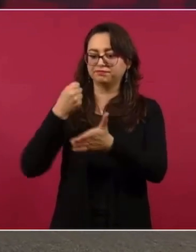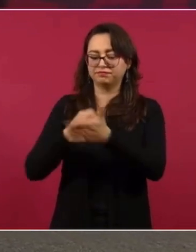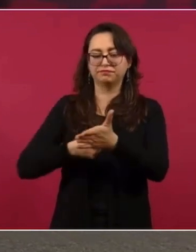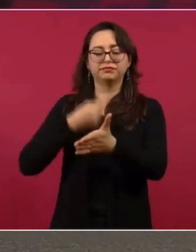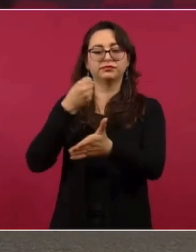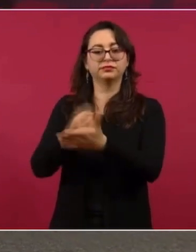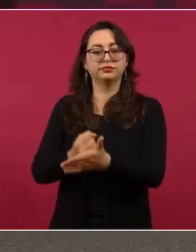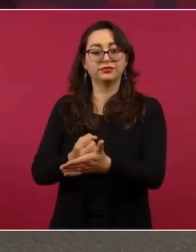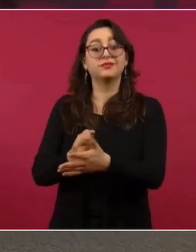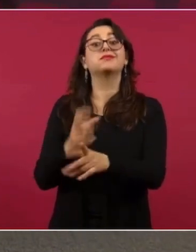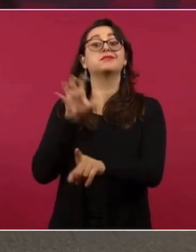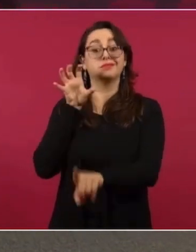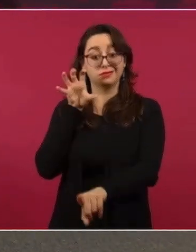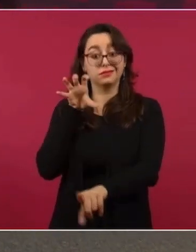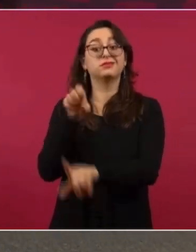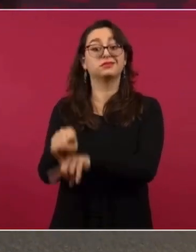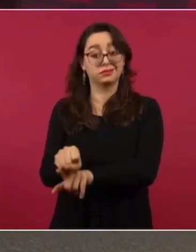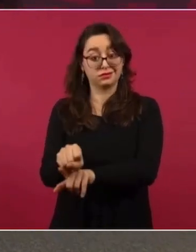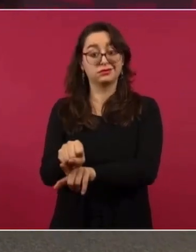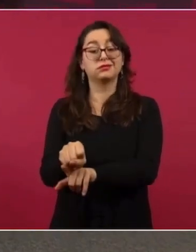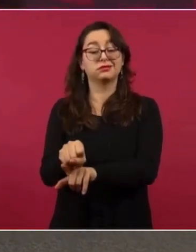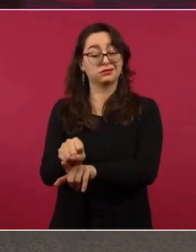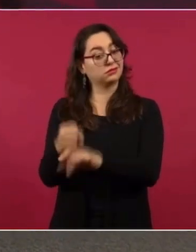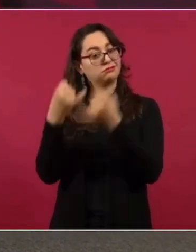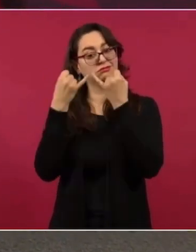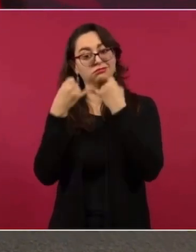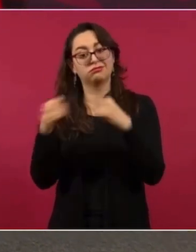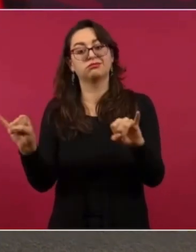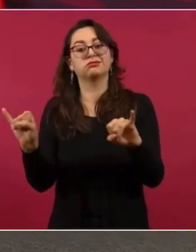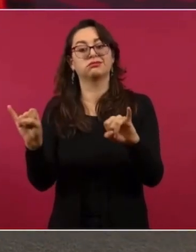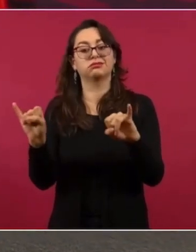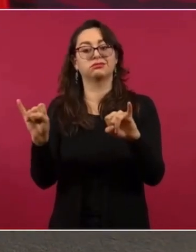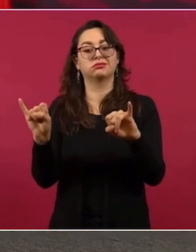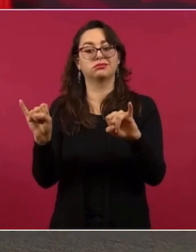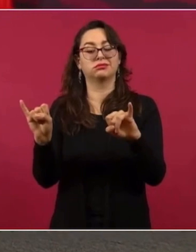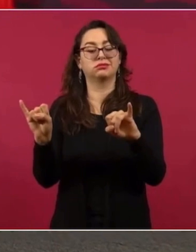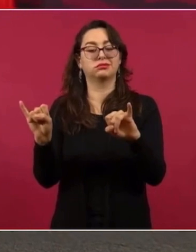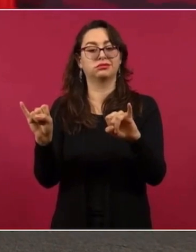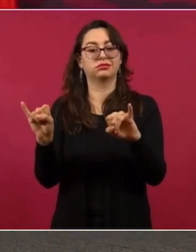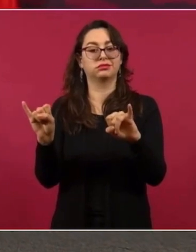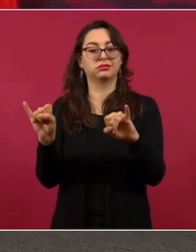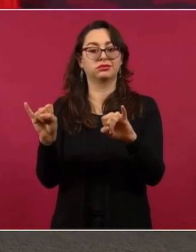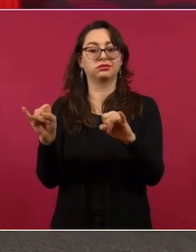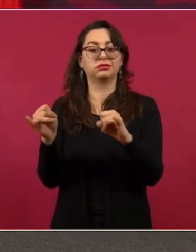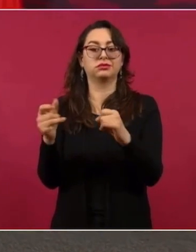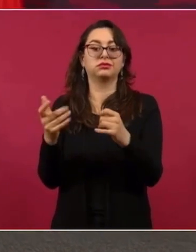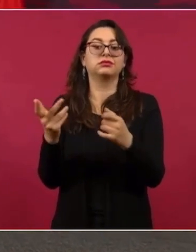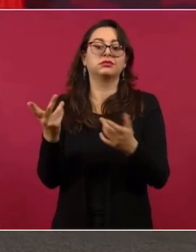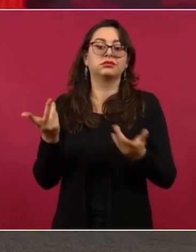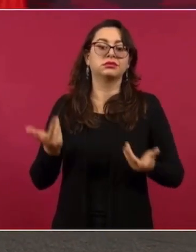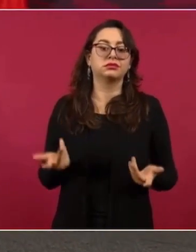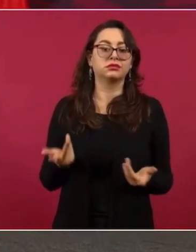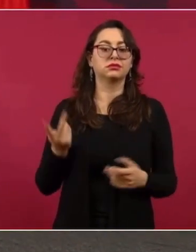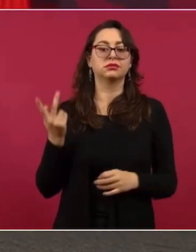en política, como decía Maquiavelo,